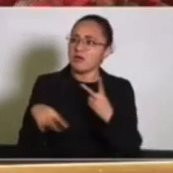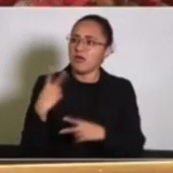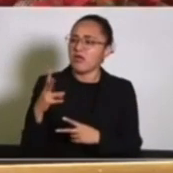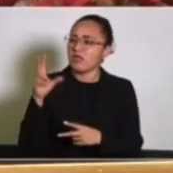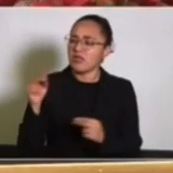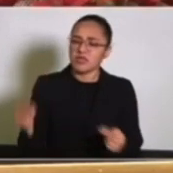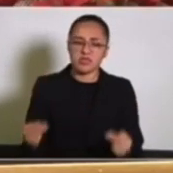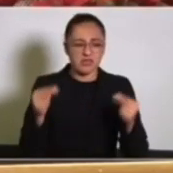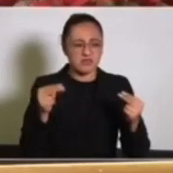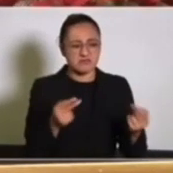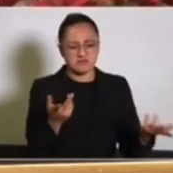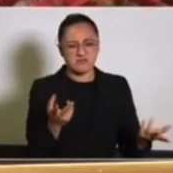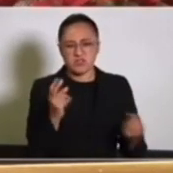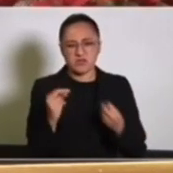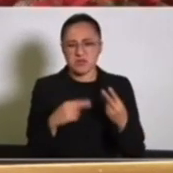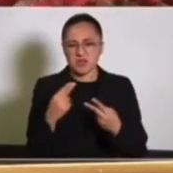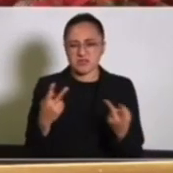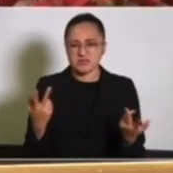una negociación.